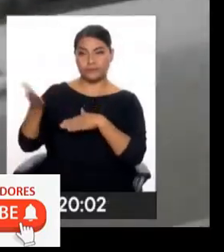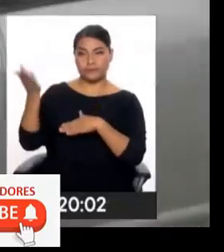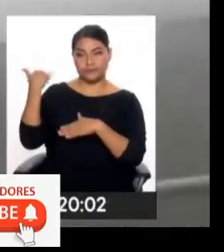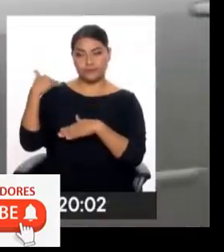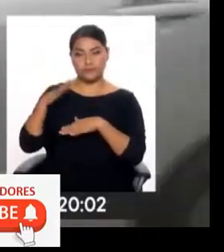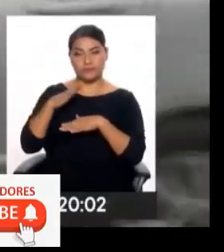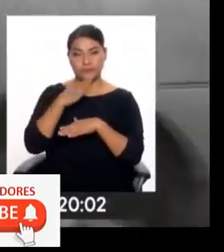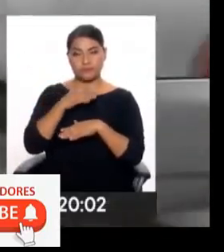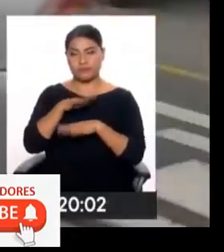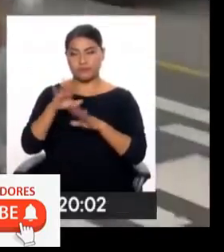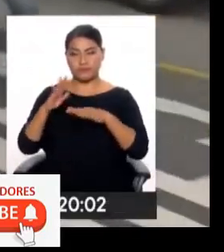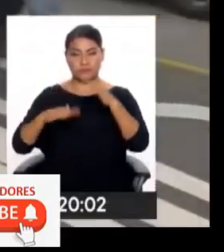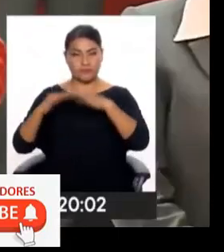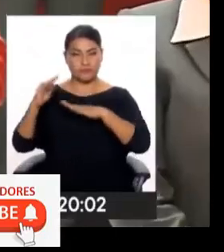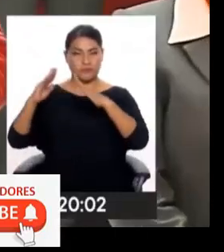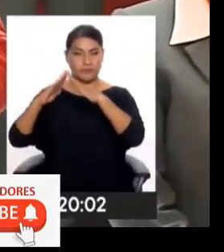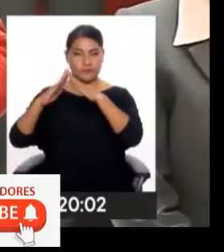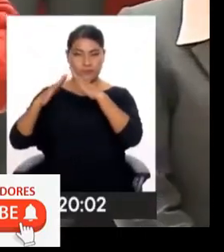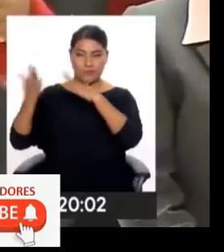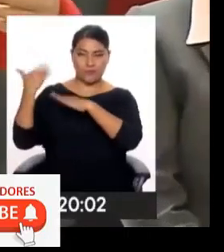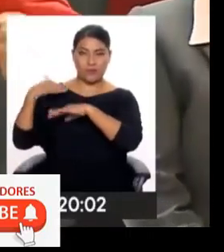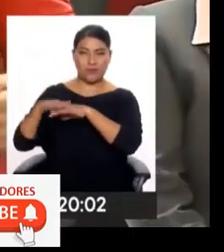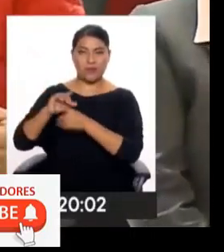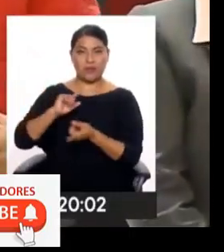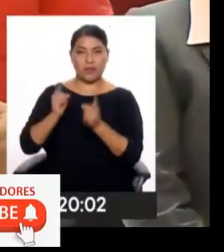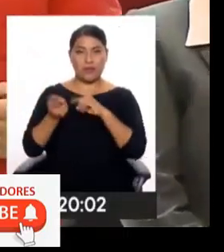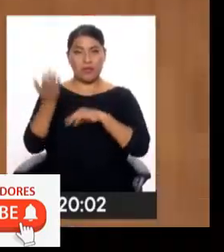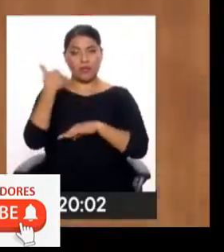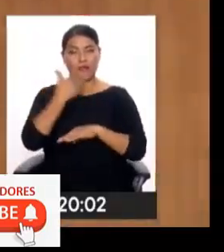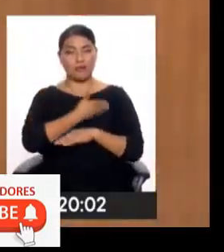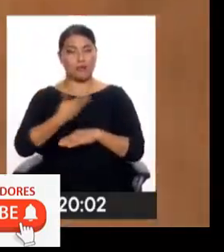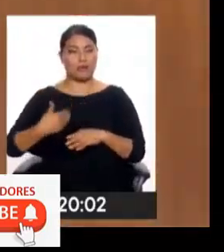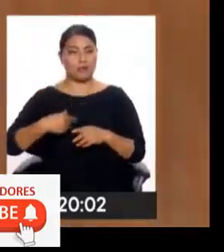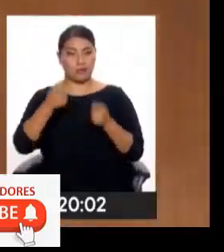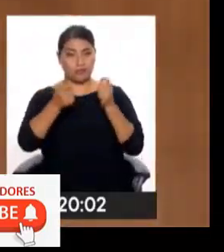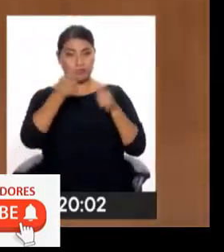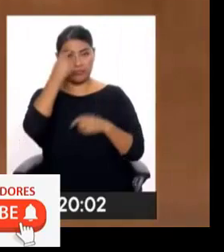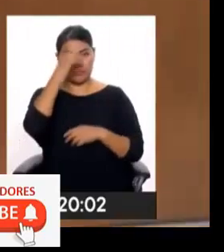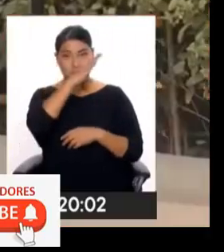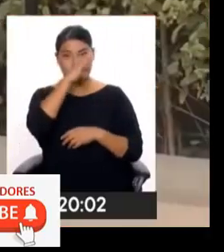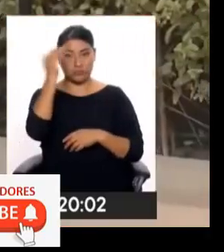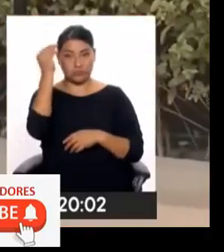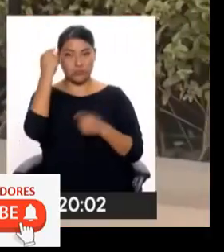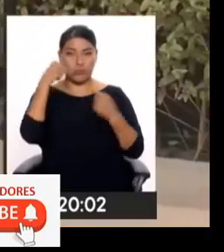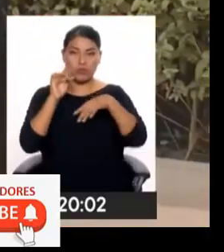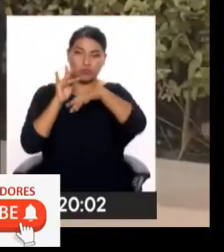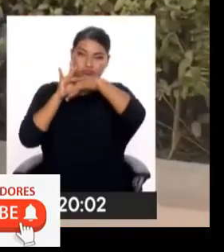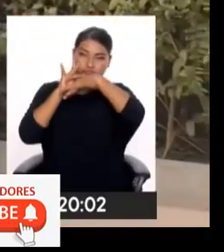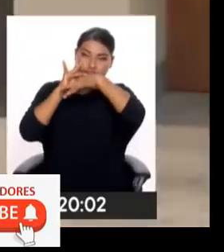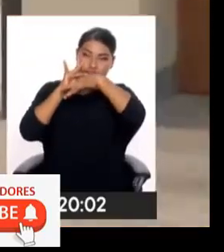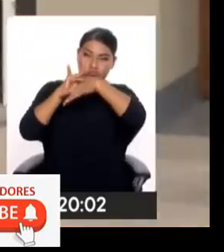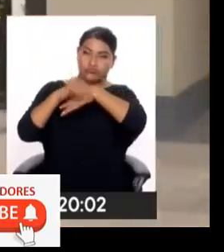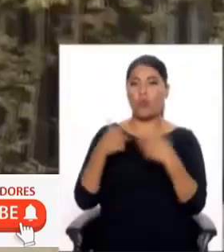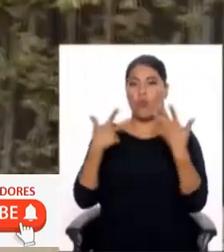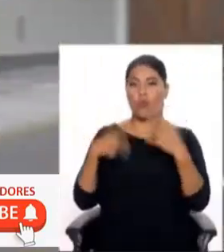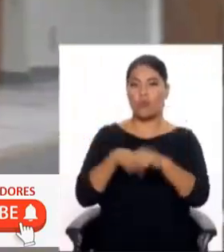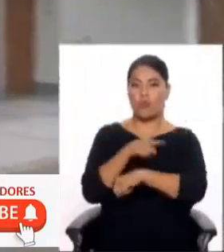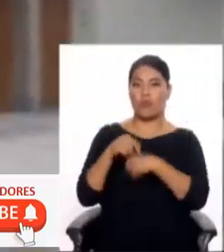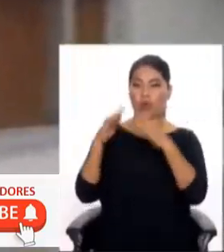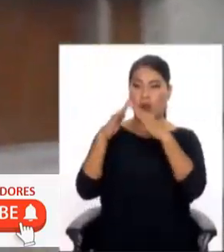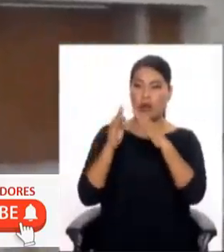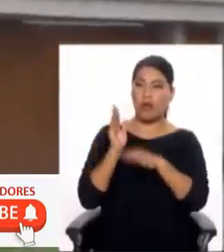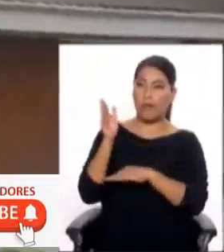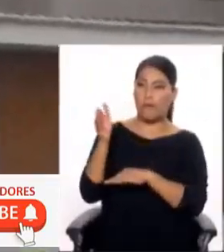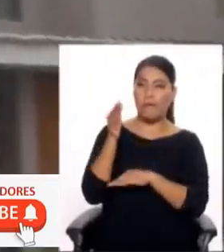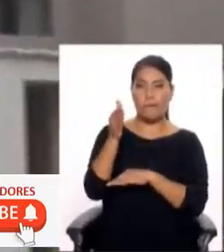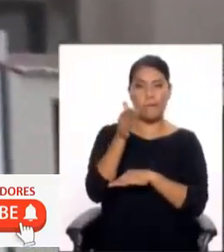Hola amigos de Público Contadores, el día de hoy te daremos a conocer que dos asesores del congresista de la bancada Cambio Democrático, juntos por